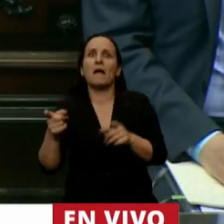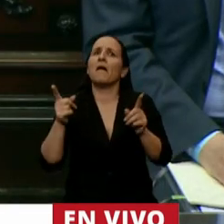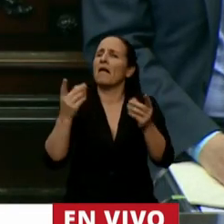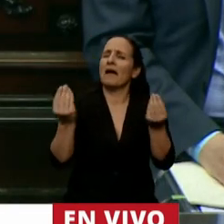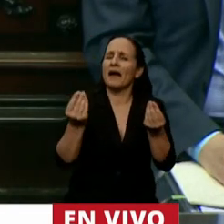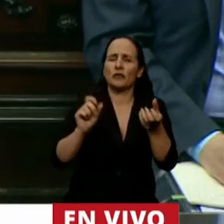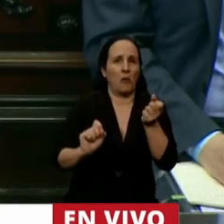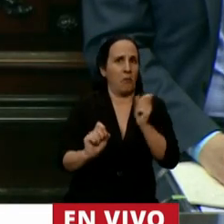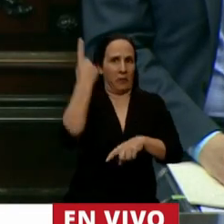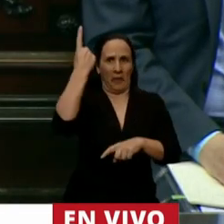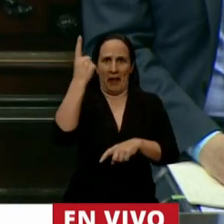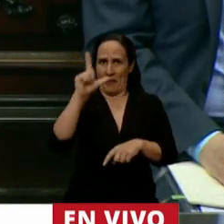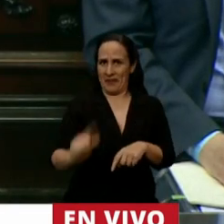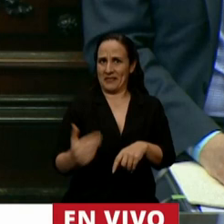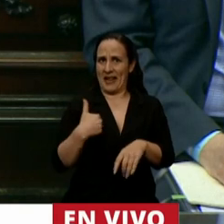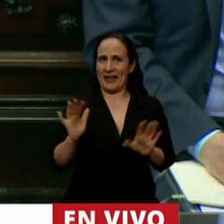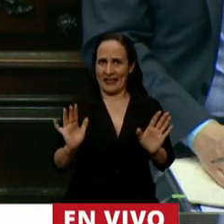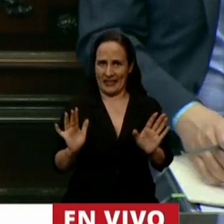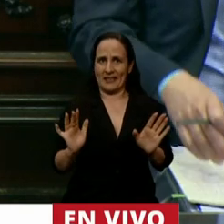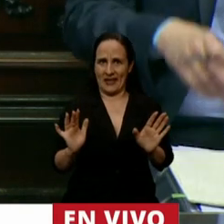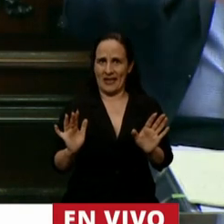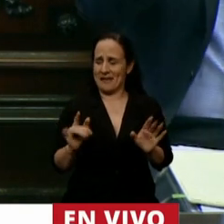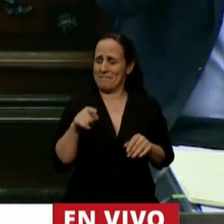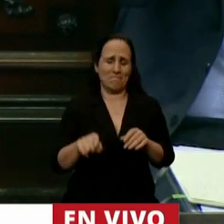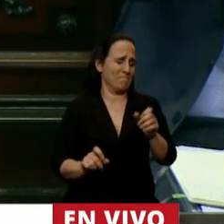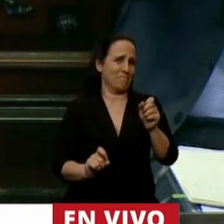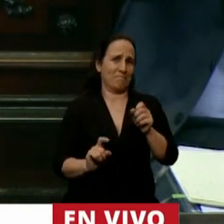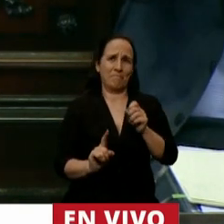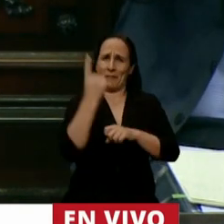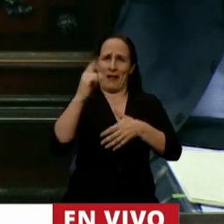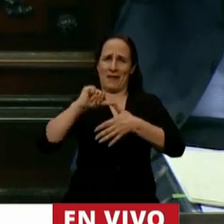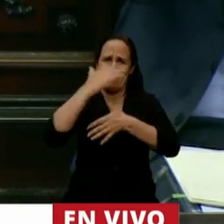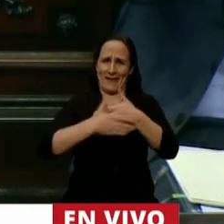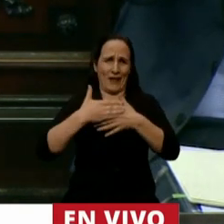escala inédita en el país de escala inédita en la región